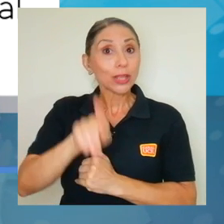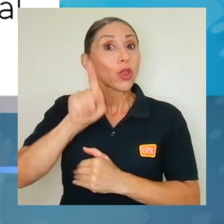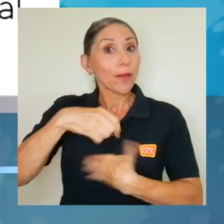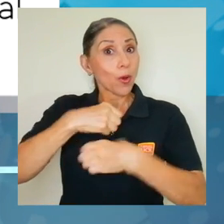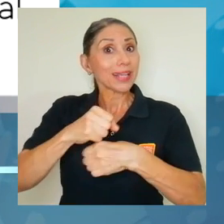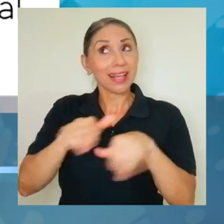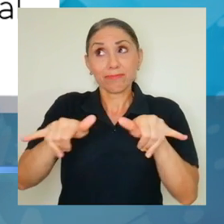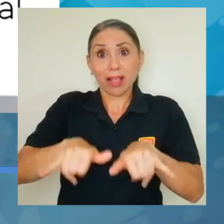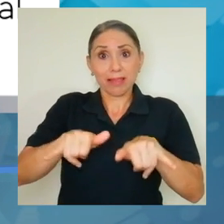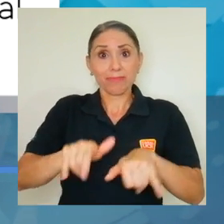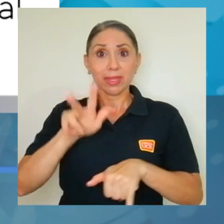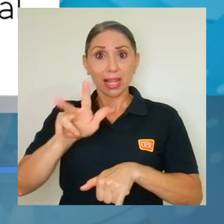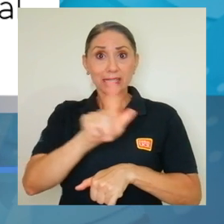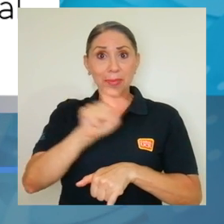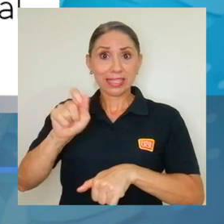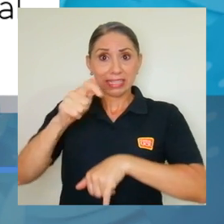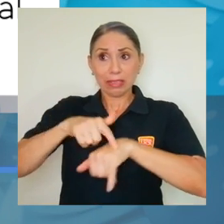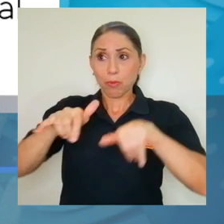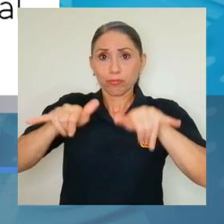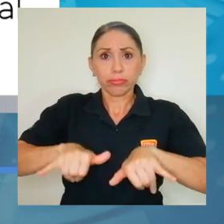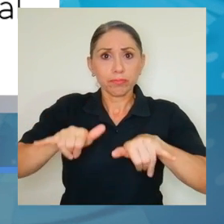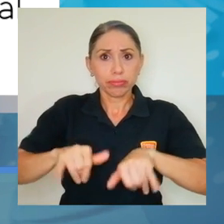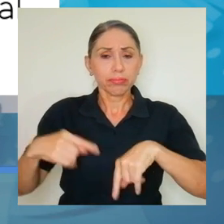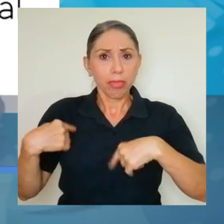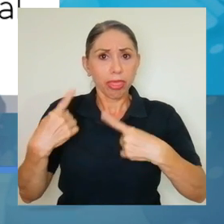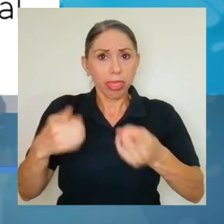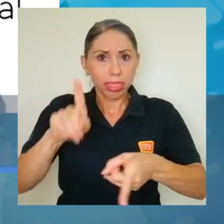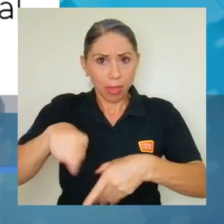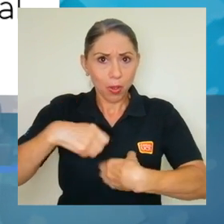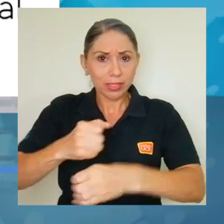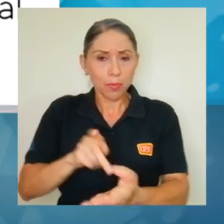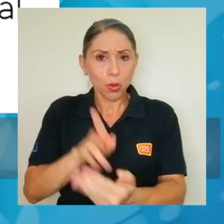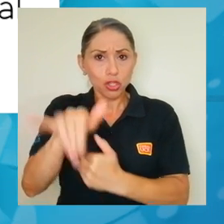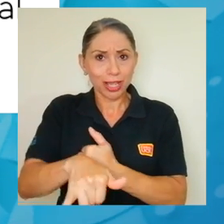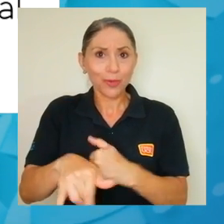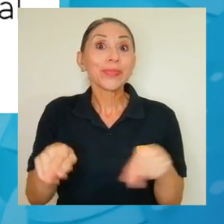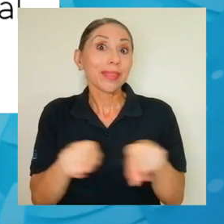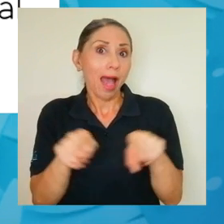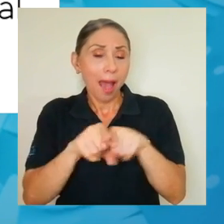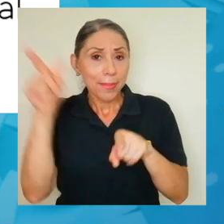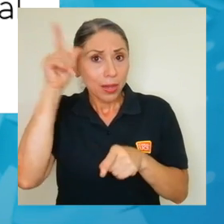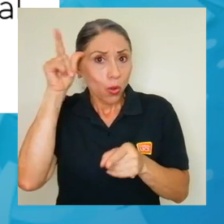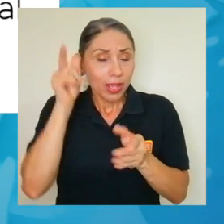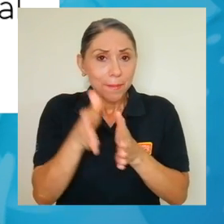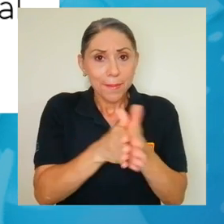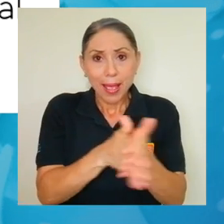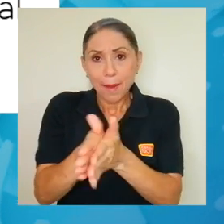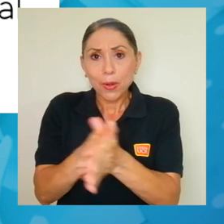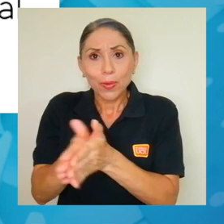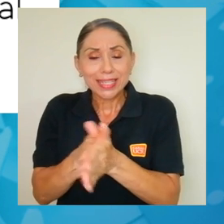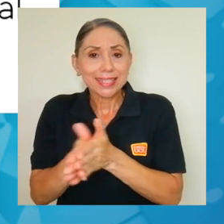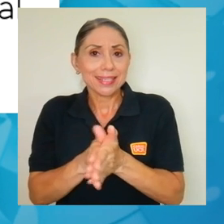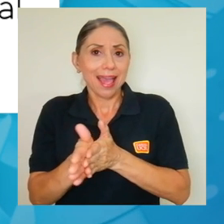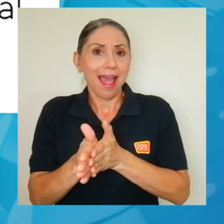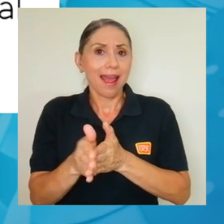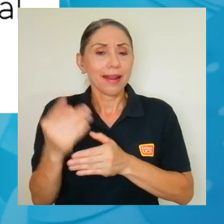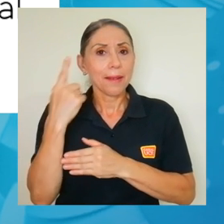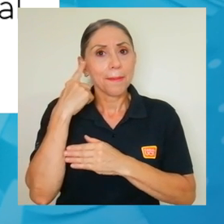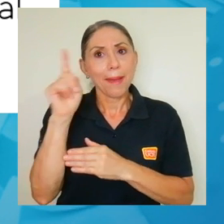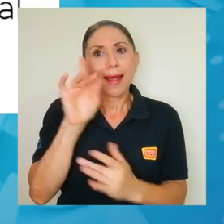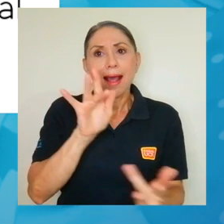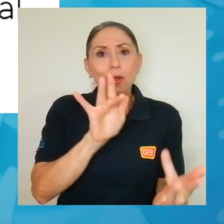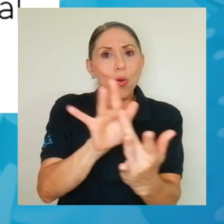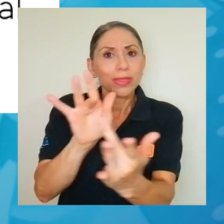que realizar durante los tres meses de estancia. además, pues, lógicamente voy a aprovechar para